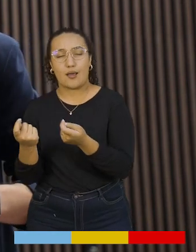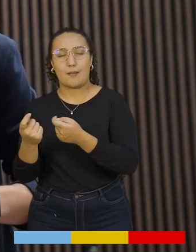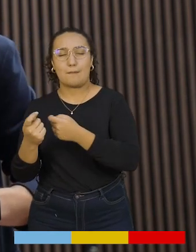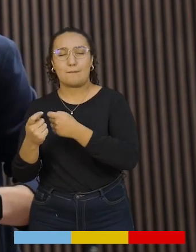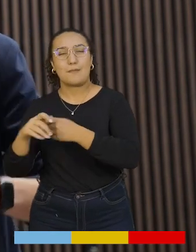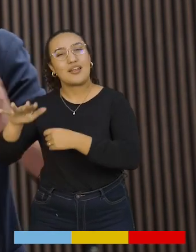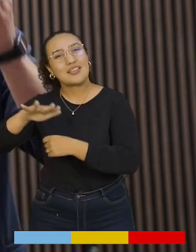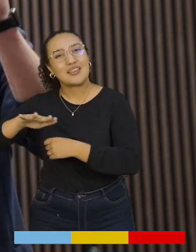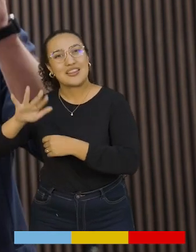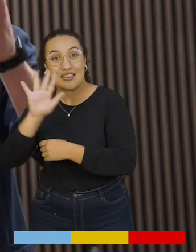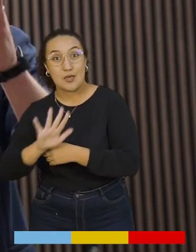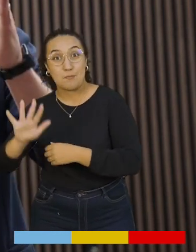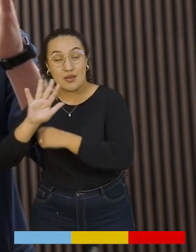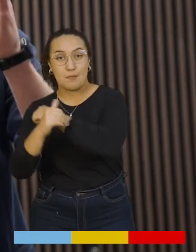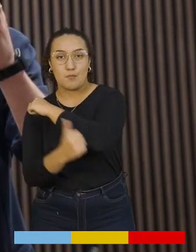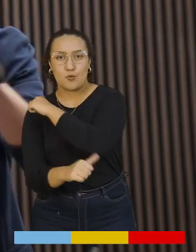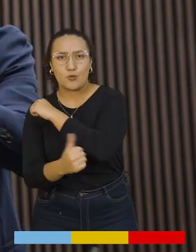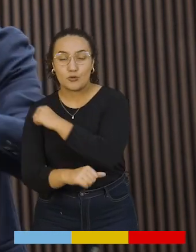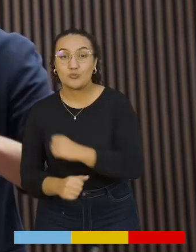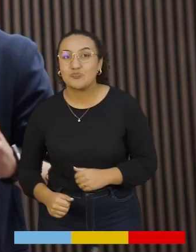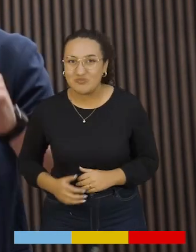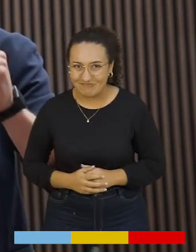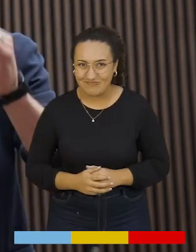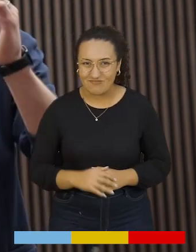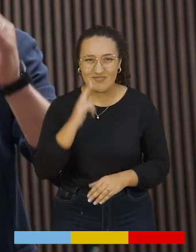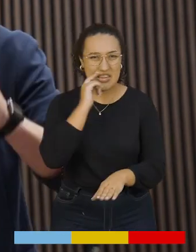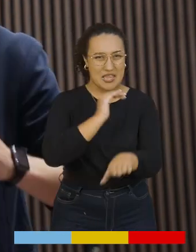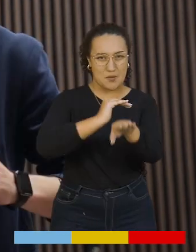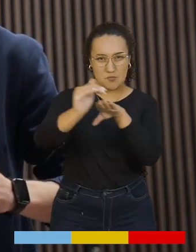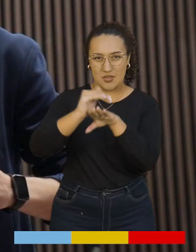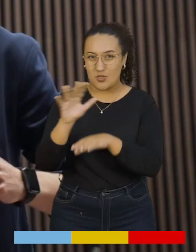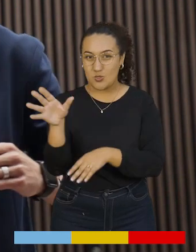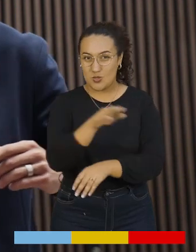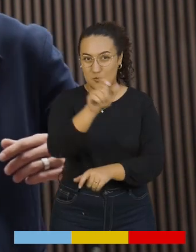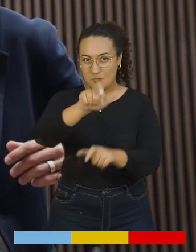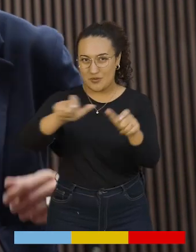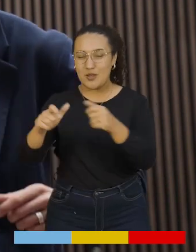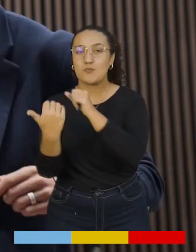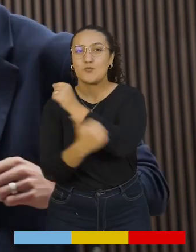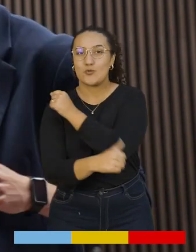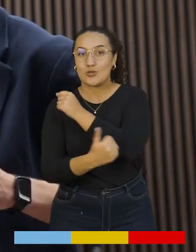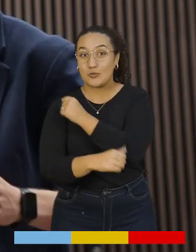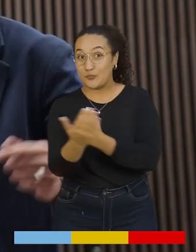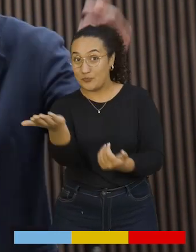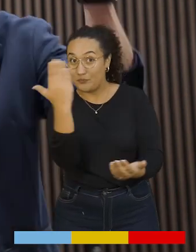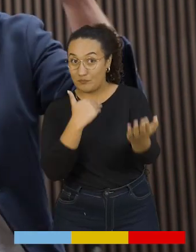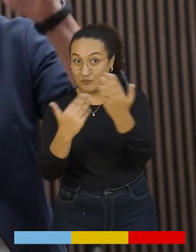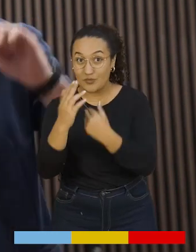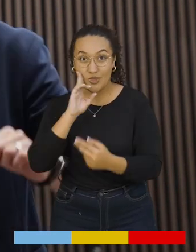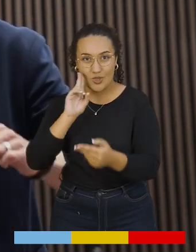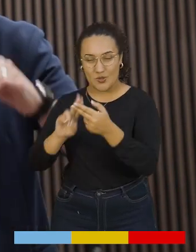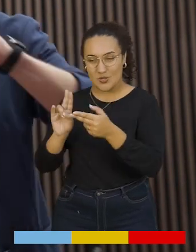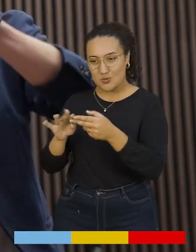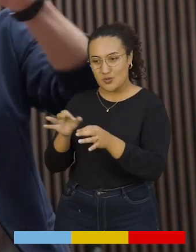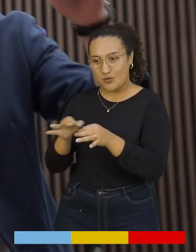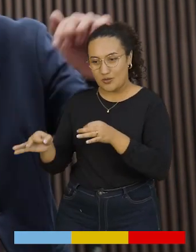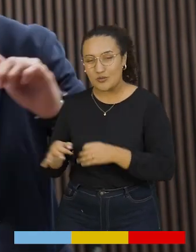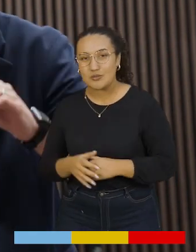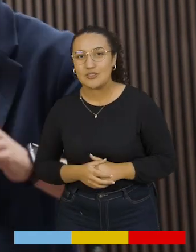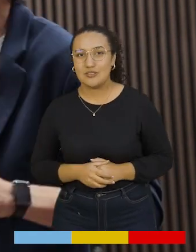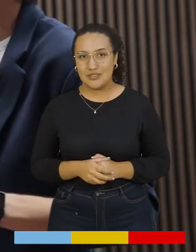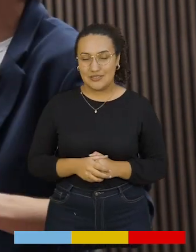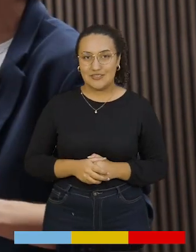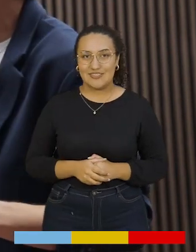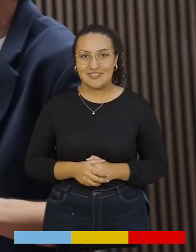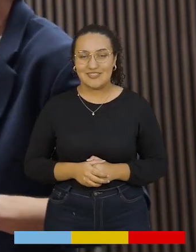departamento de Boyacá. Invitamos a todos nuestros hermanos vecinos de Boyacá para que vengan a conocer este municipio y a los de aquí y toda